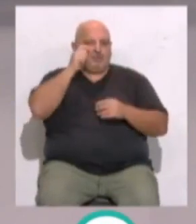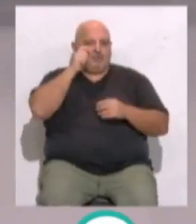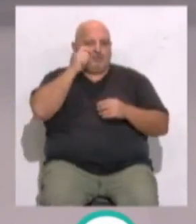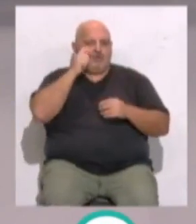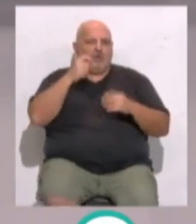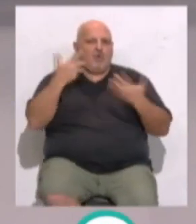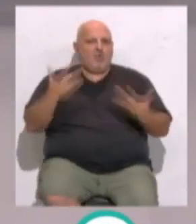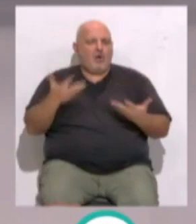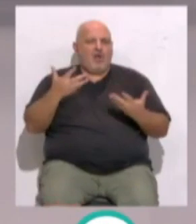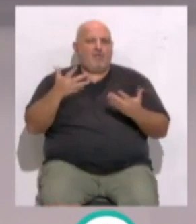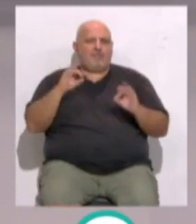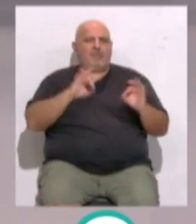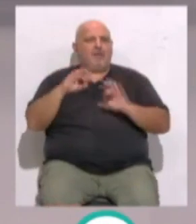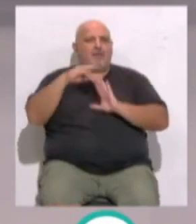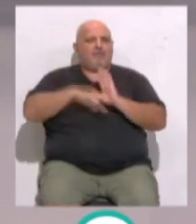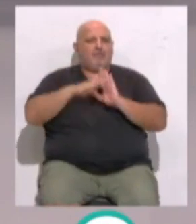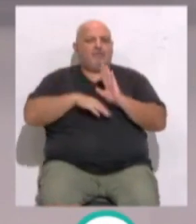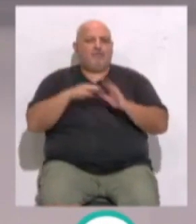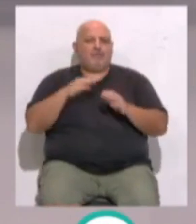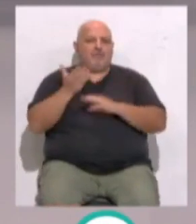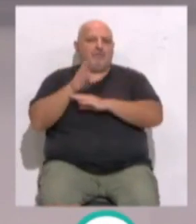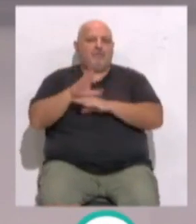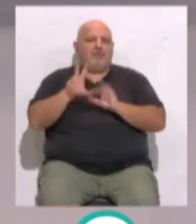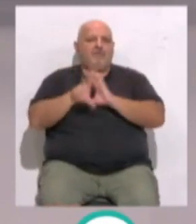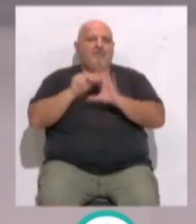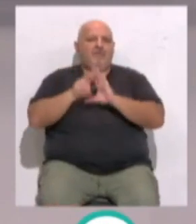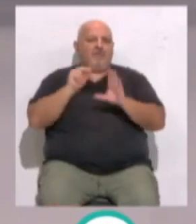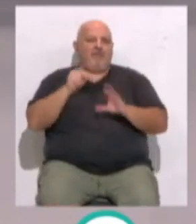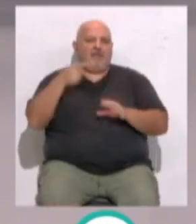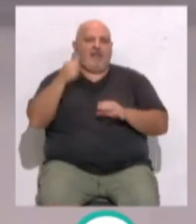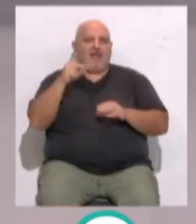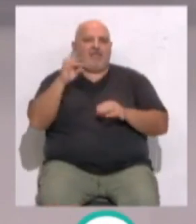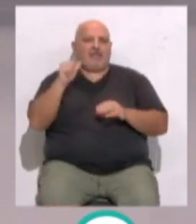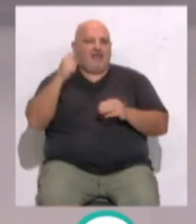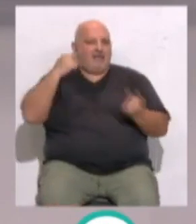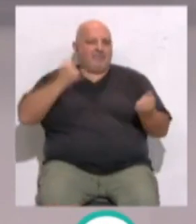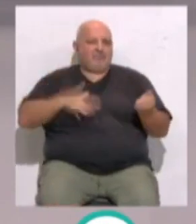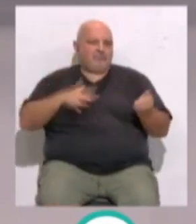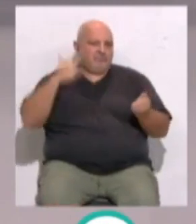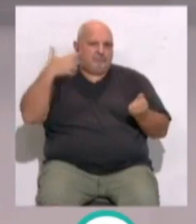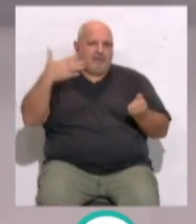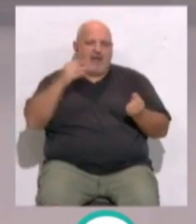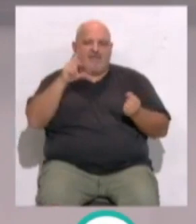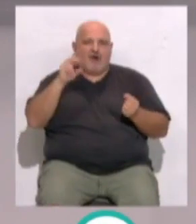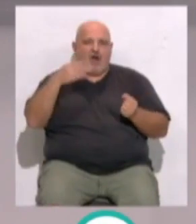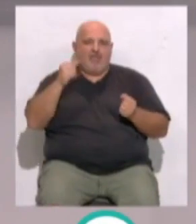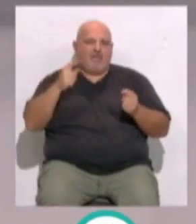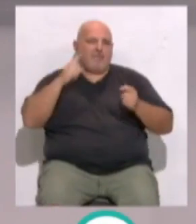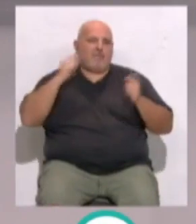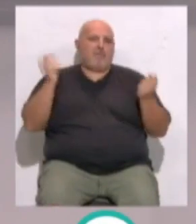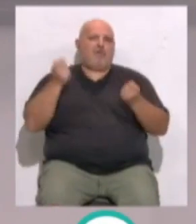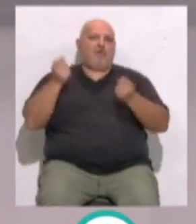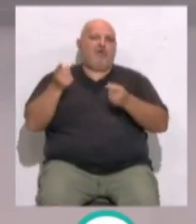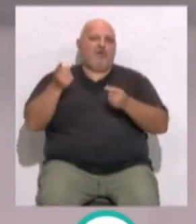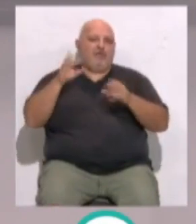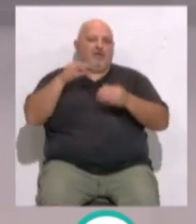Entre las actividades programadas se presentará el videoclip Gadita del cantante Álvaro García en el que se hace promoción de